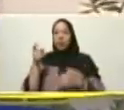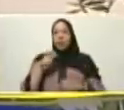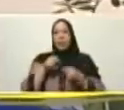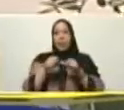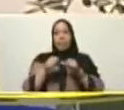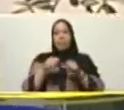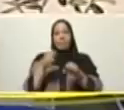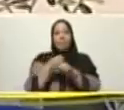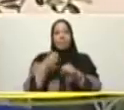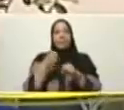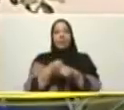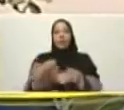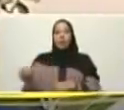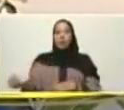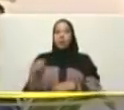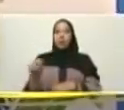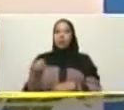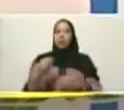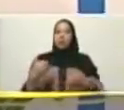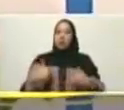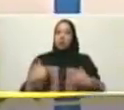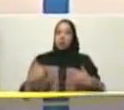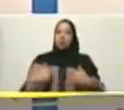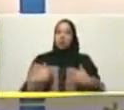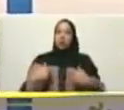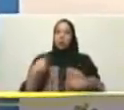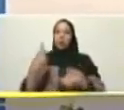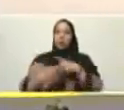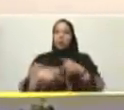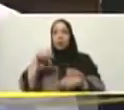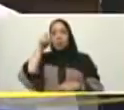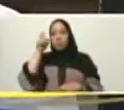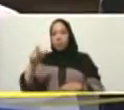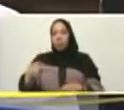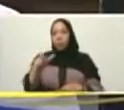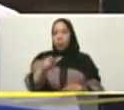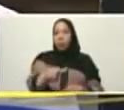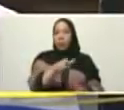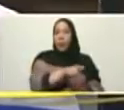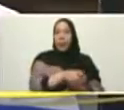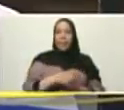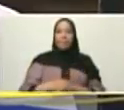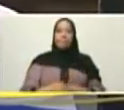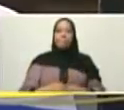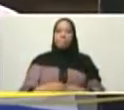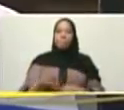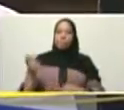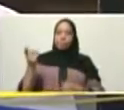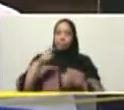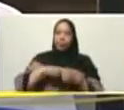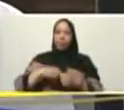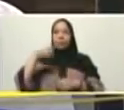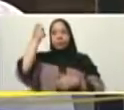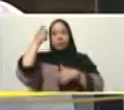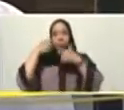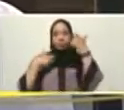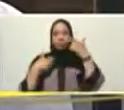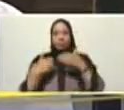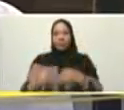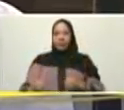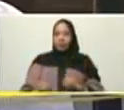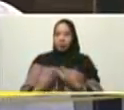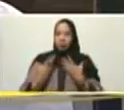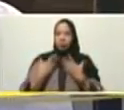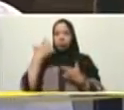atornillando con más fuerza en el seno del pueblo en el pueblo el corazón de Chávez y el alma de Chávez